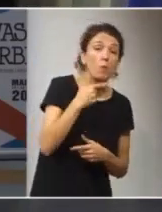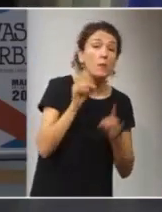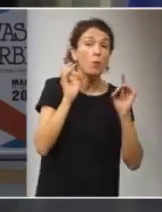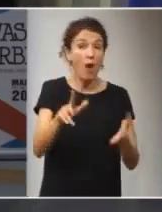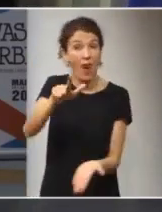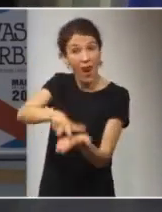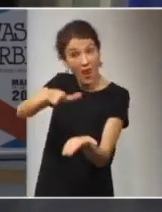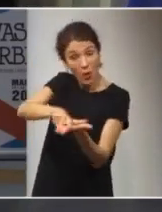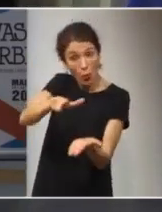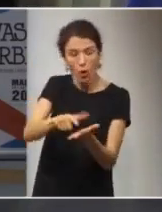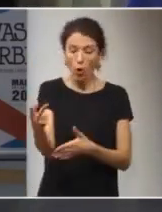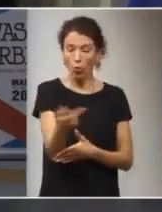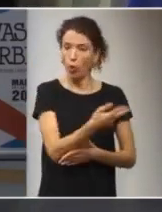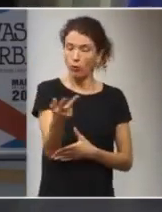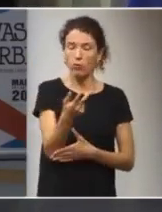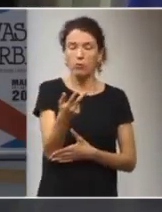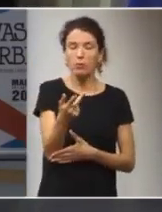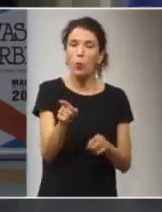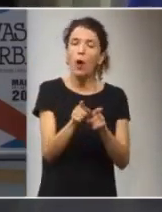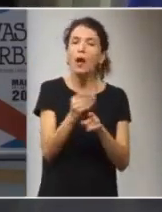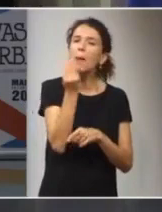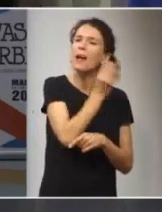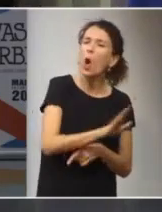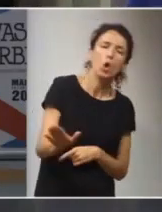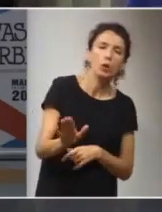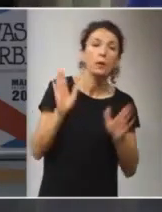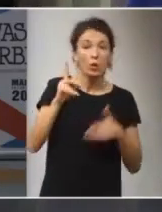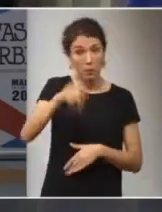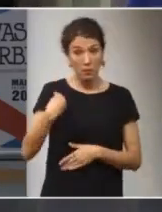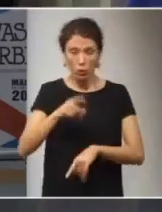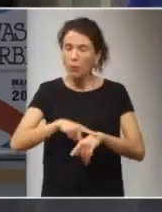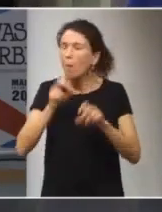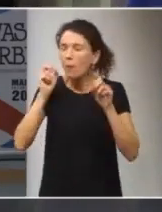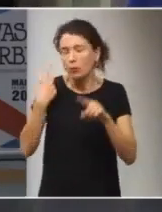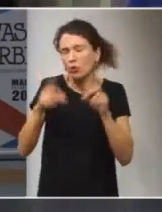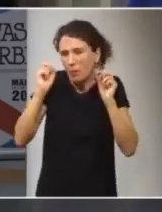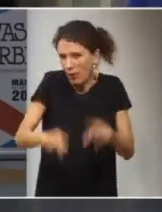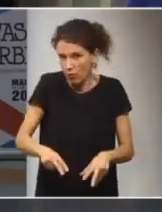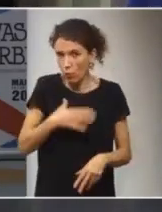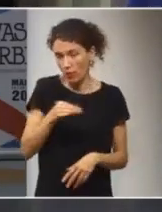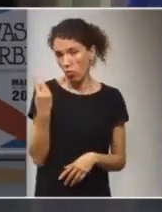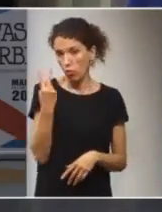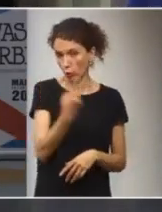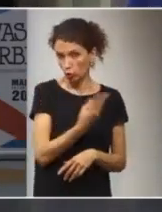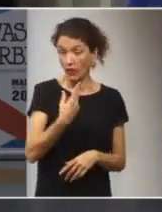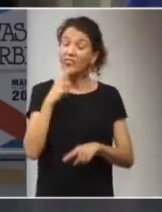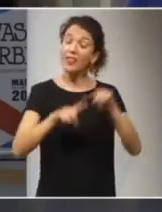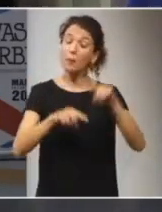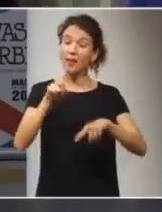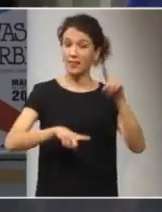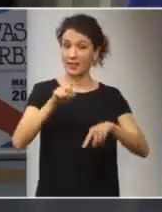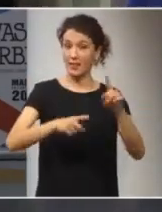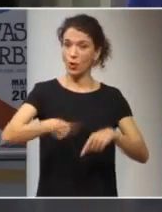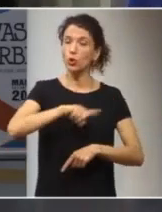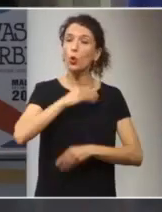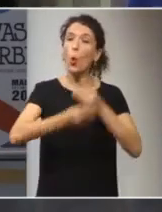lengua, puede ser la mejor, pero también puede ser la peor de las cosas. Todo depende de cómo